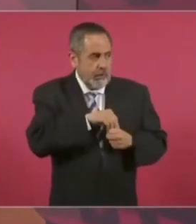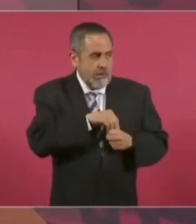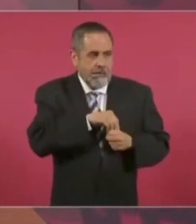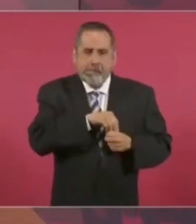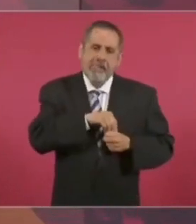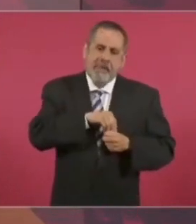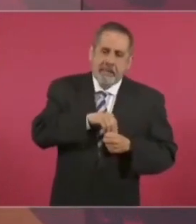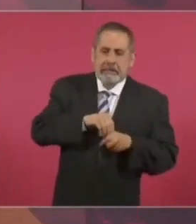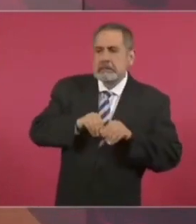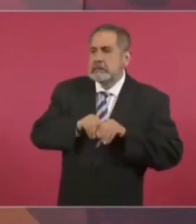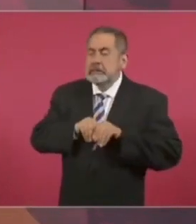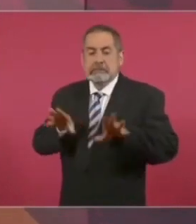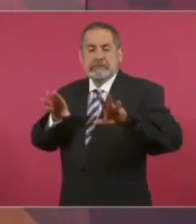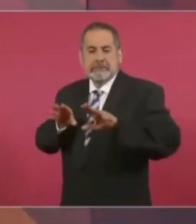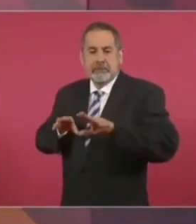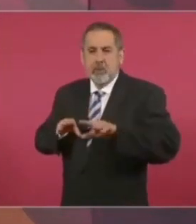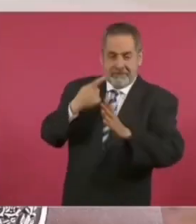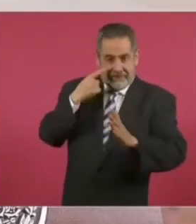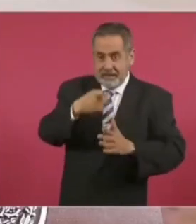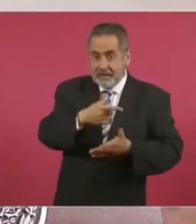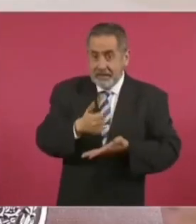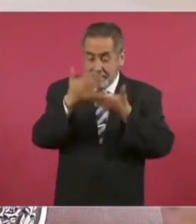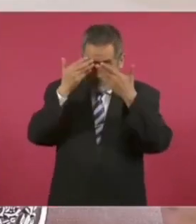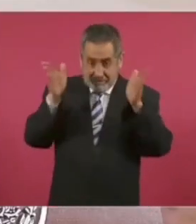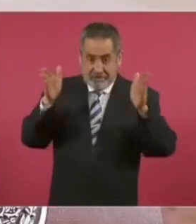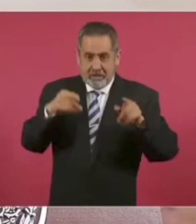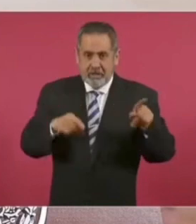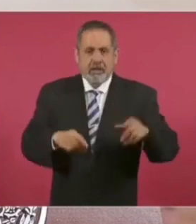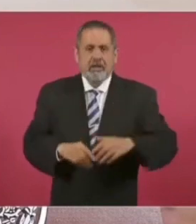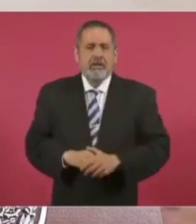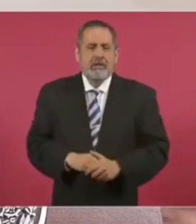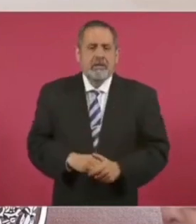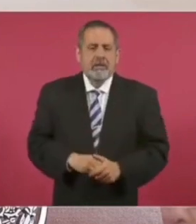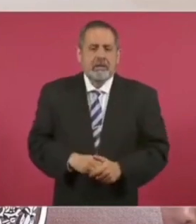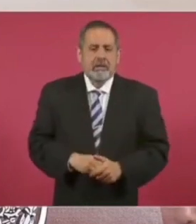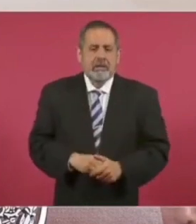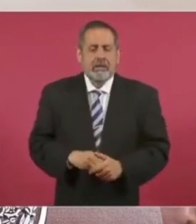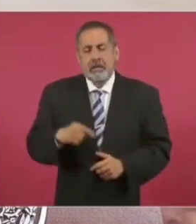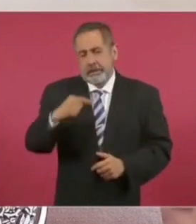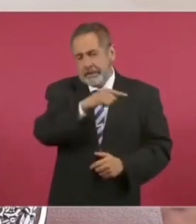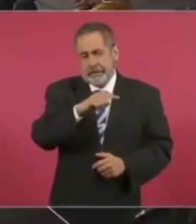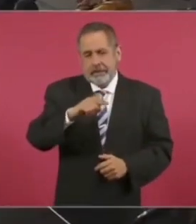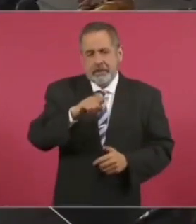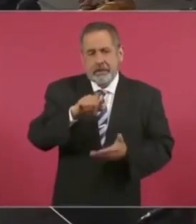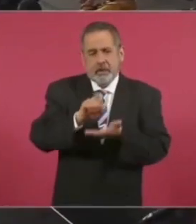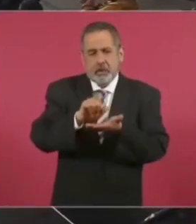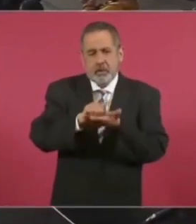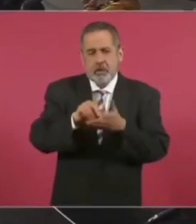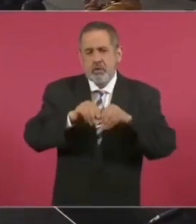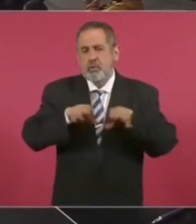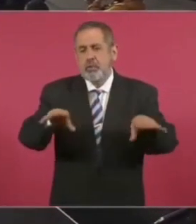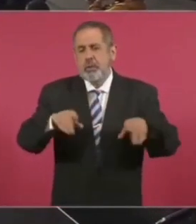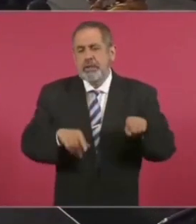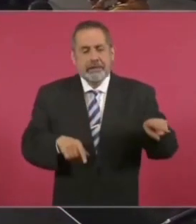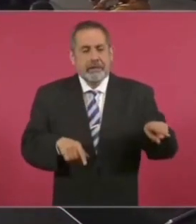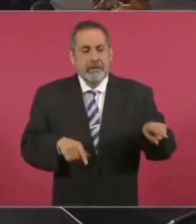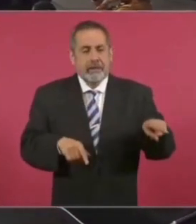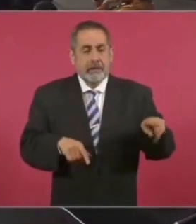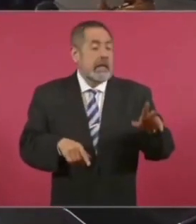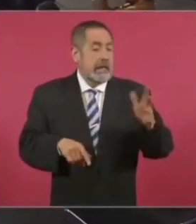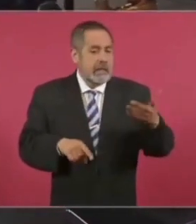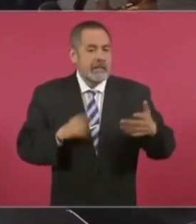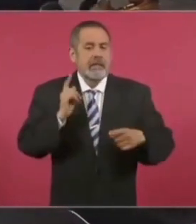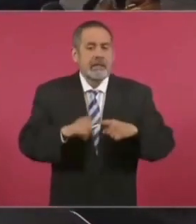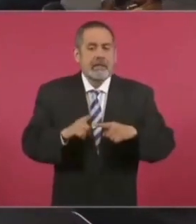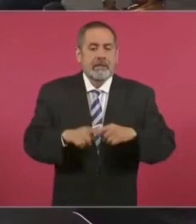o le tenemos que agradecer. Bueno, él pone ese tuit, él se queja